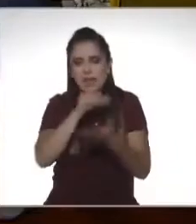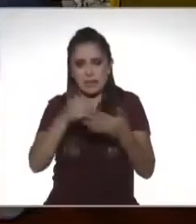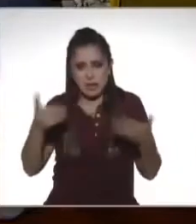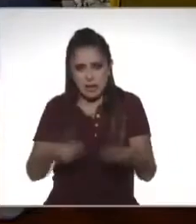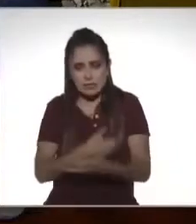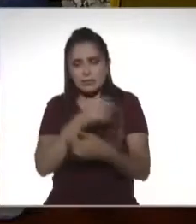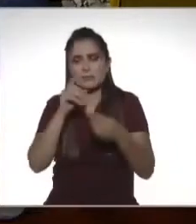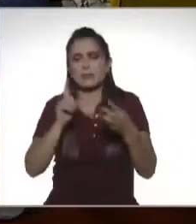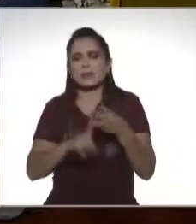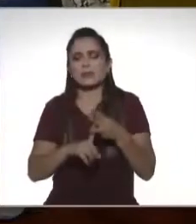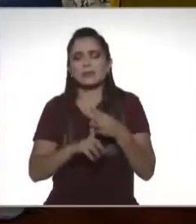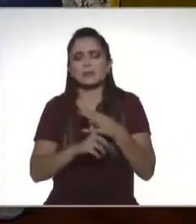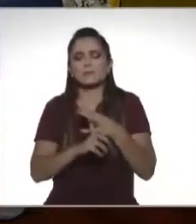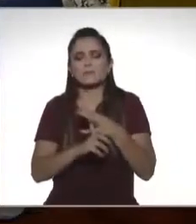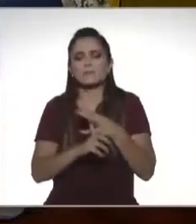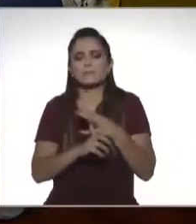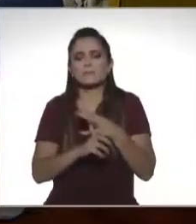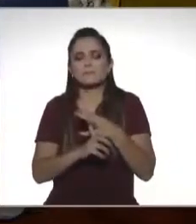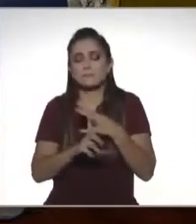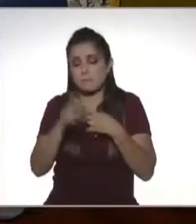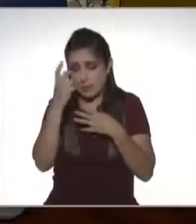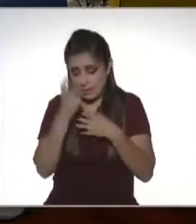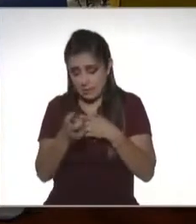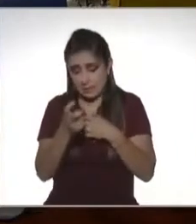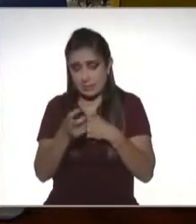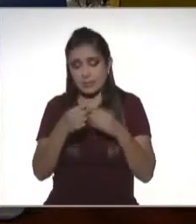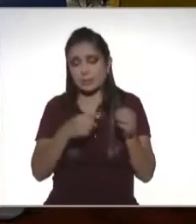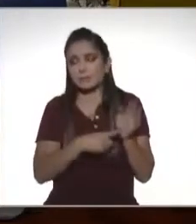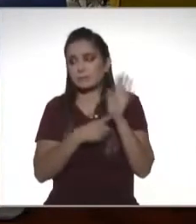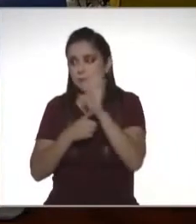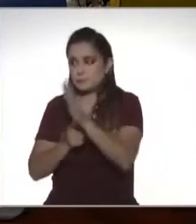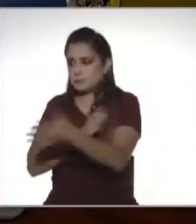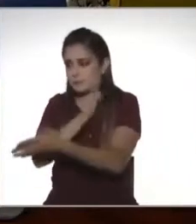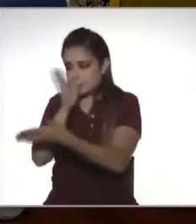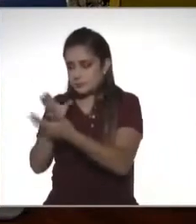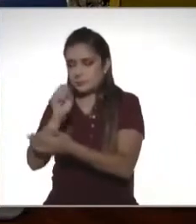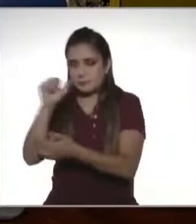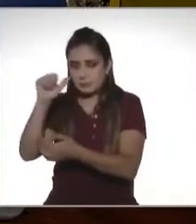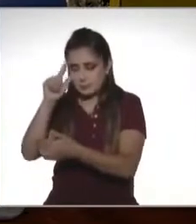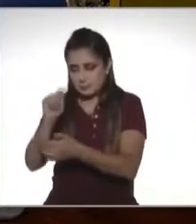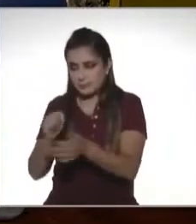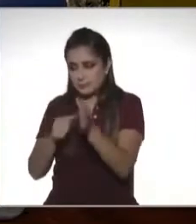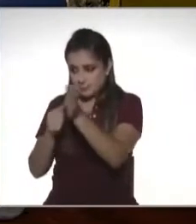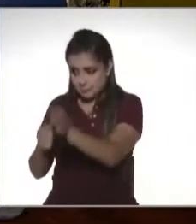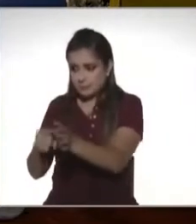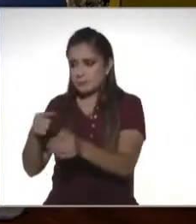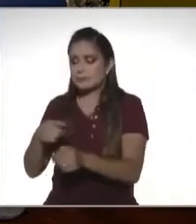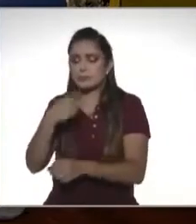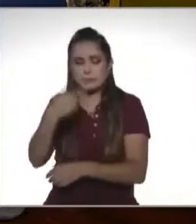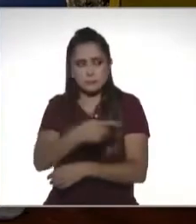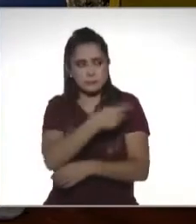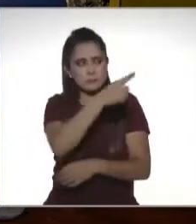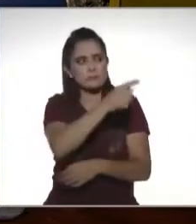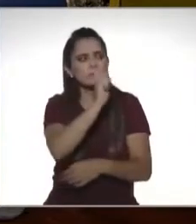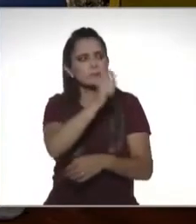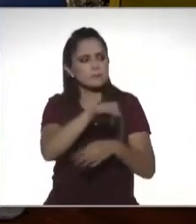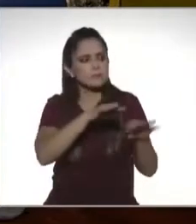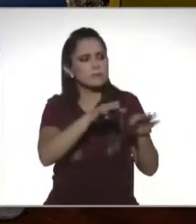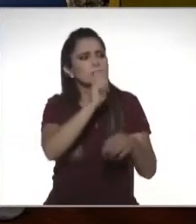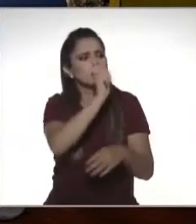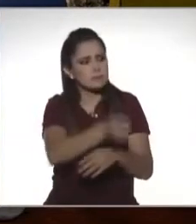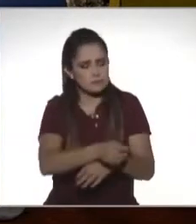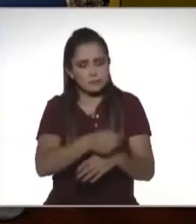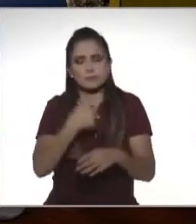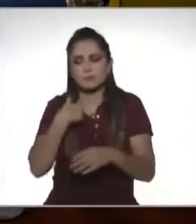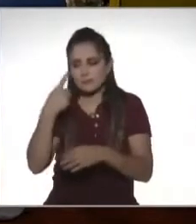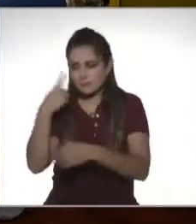IFE, tu INE, y que en ese momento te presentes en el SAT, te van a preguntar qué vas a hacer, a qué te vas a dedicar, y van a